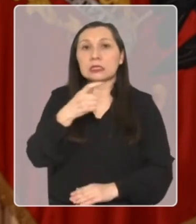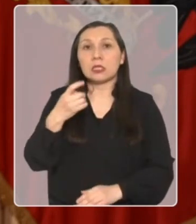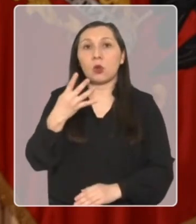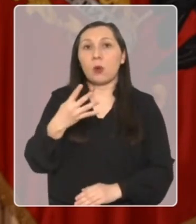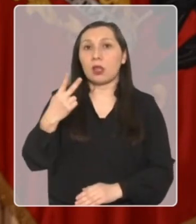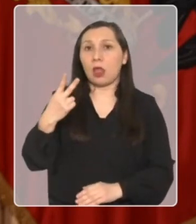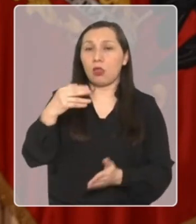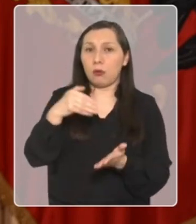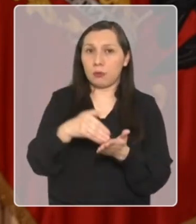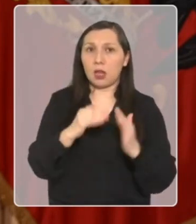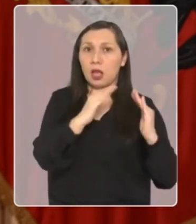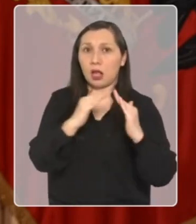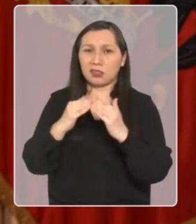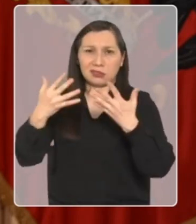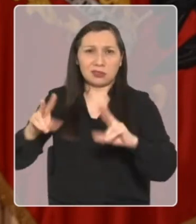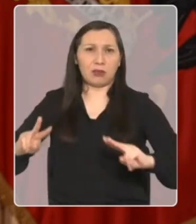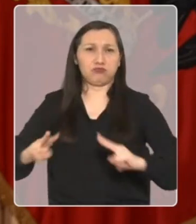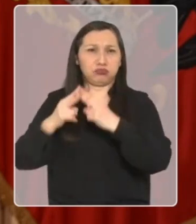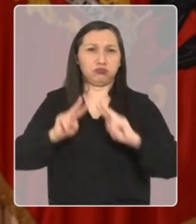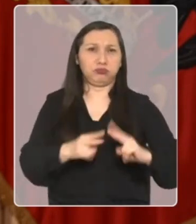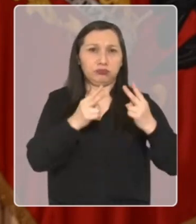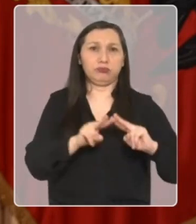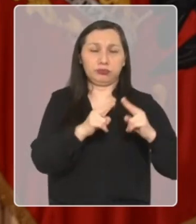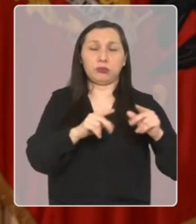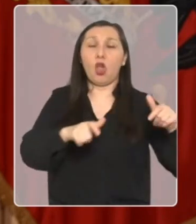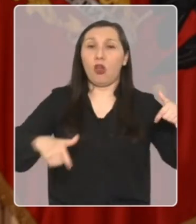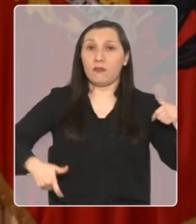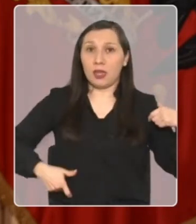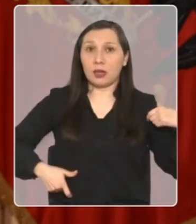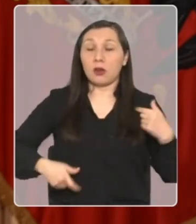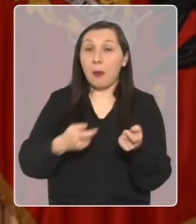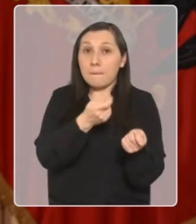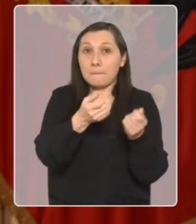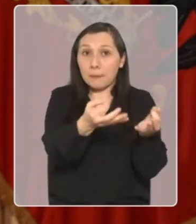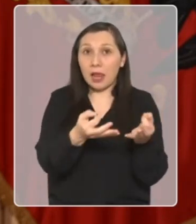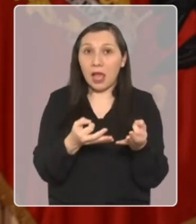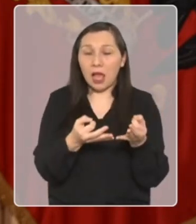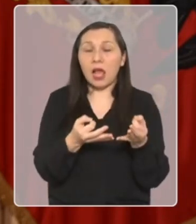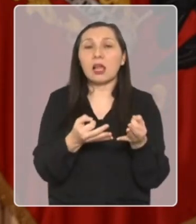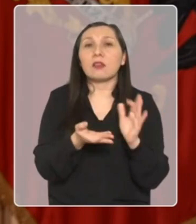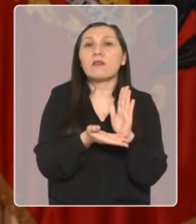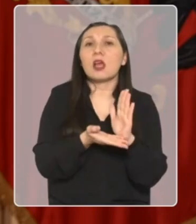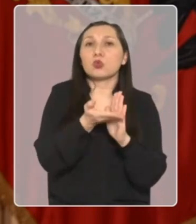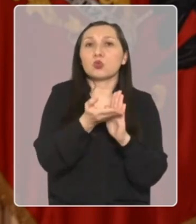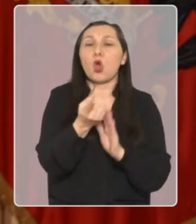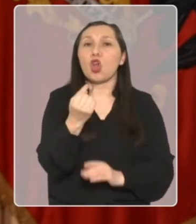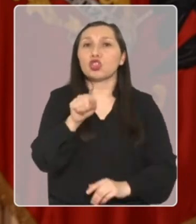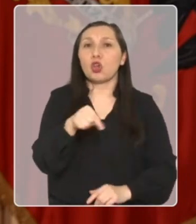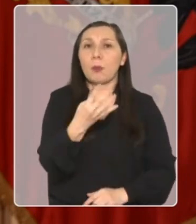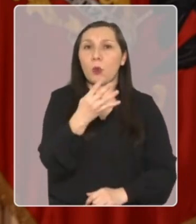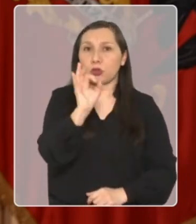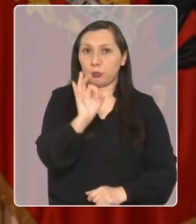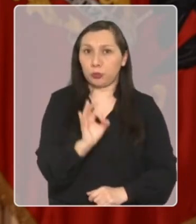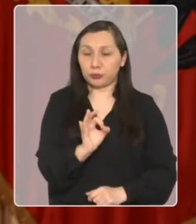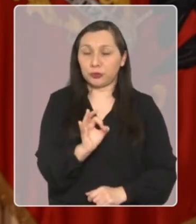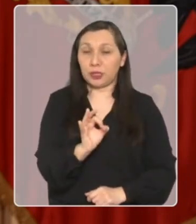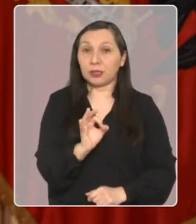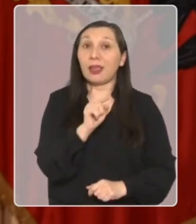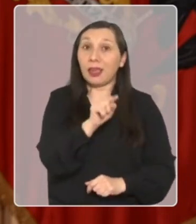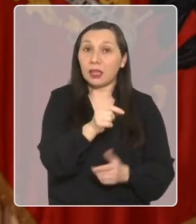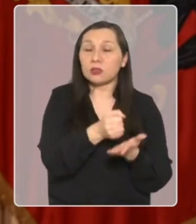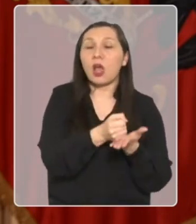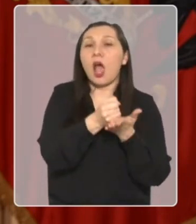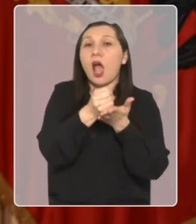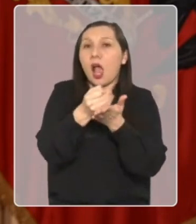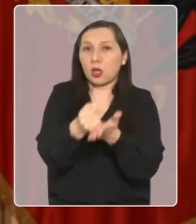llevamos más de 142.000 viviendas construidas en nuestro gobierno. El presupuesto del sector crecerá en un 11,4%